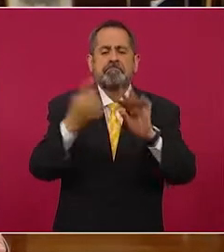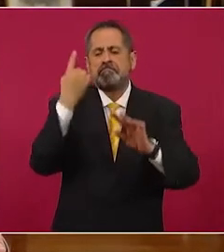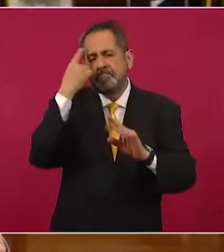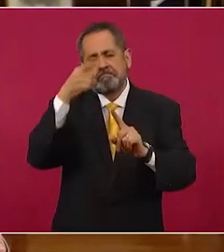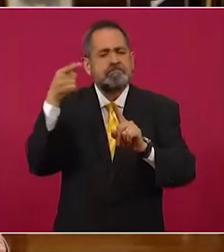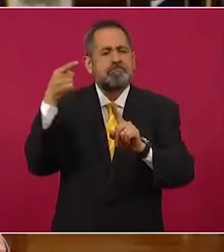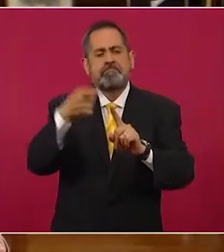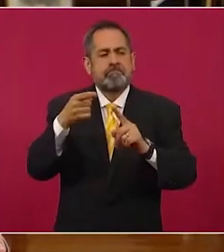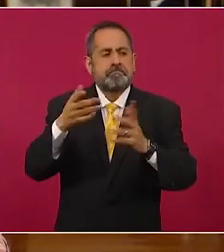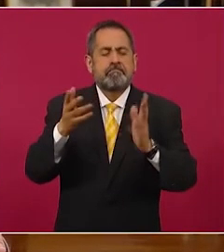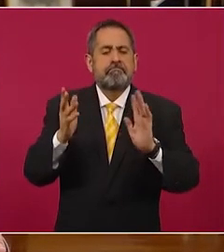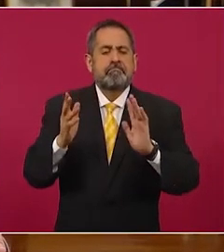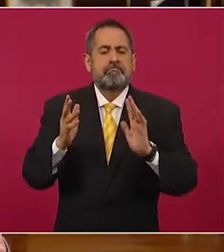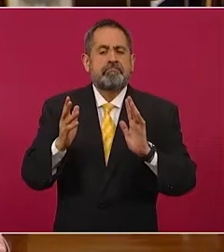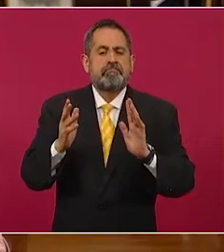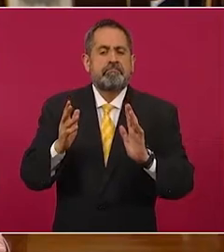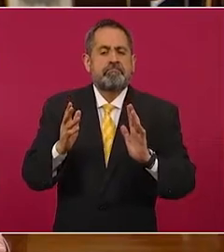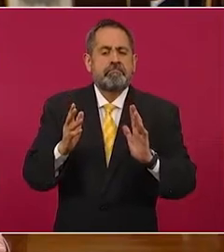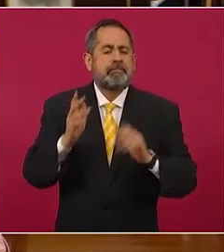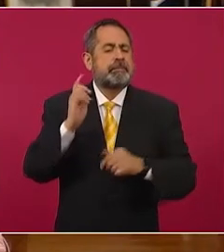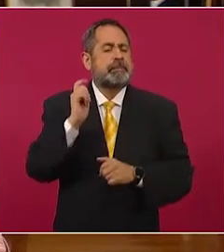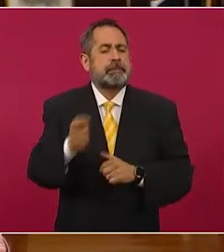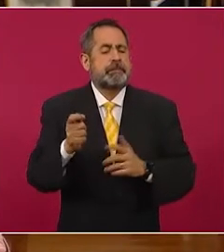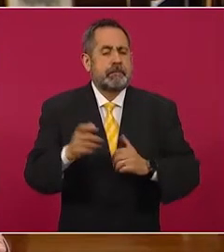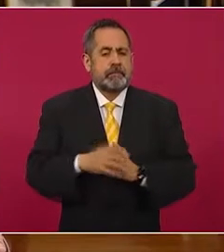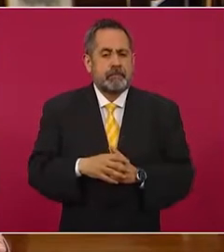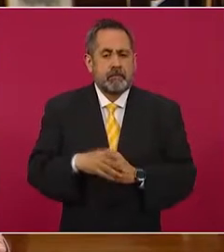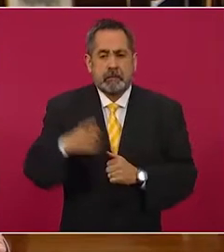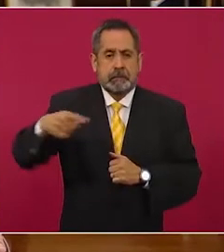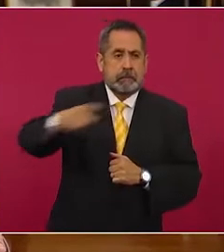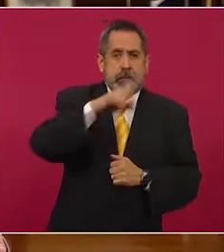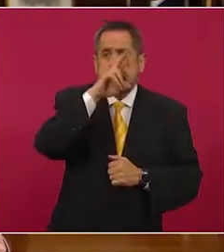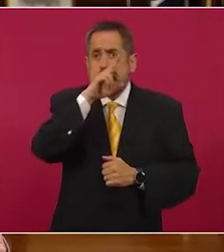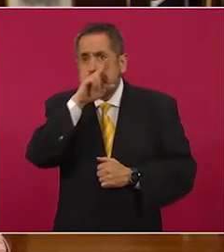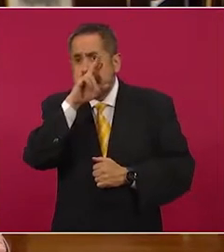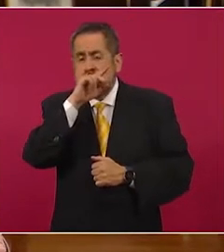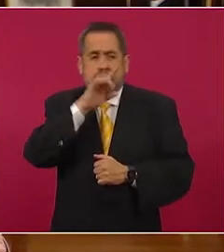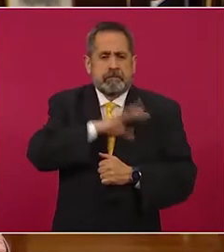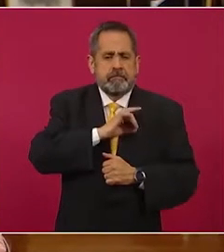de que no nos espantemos.